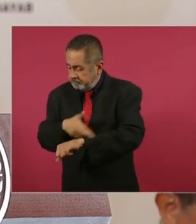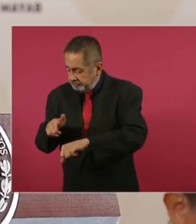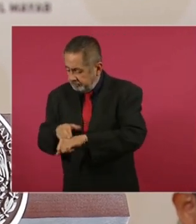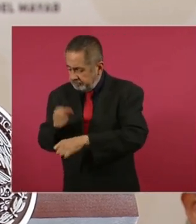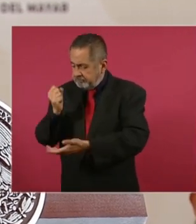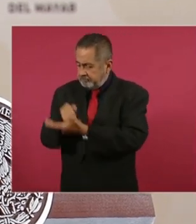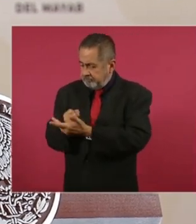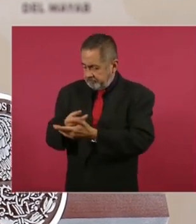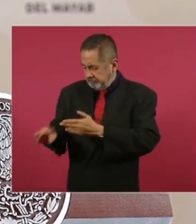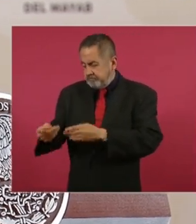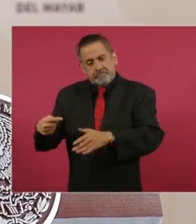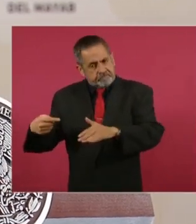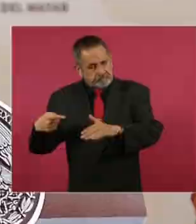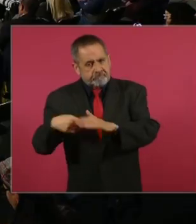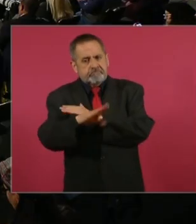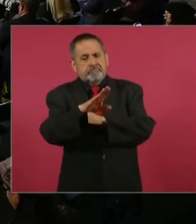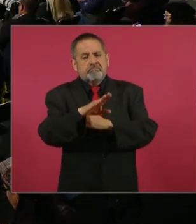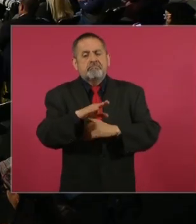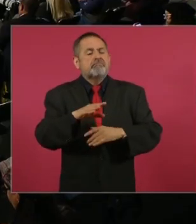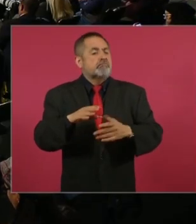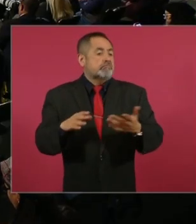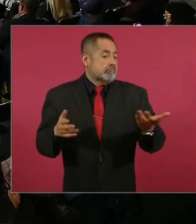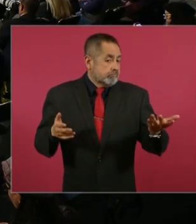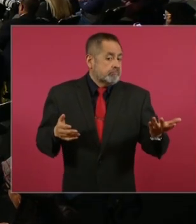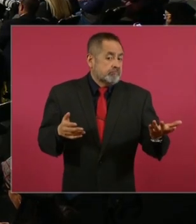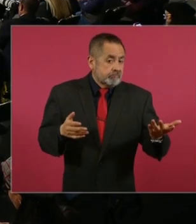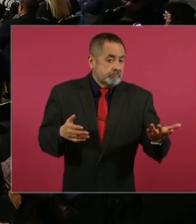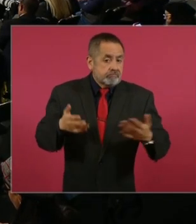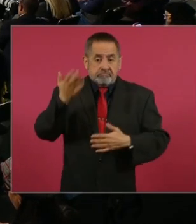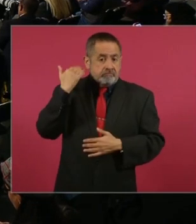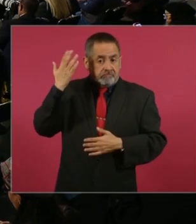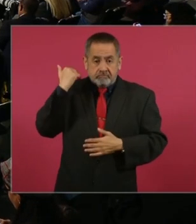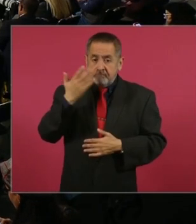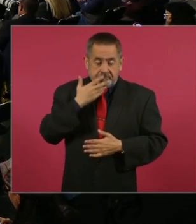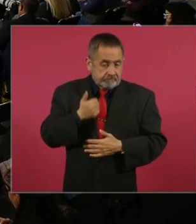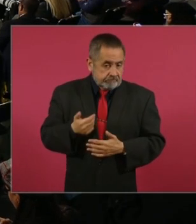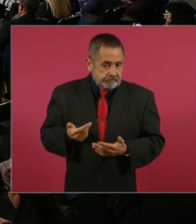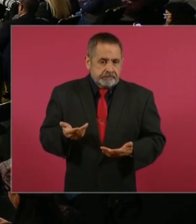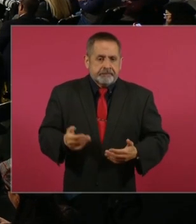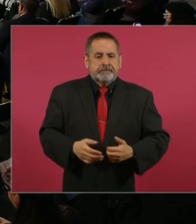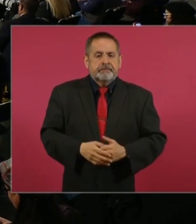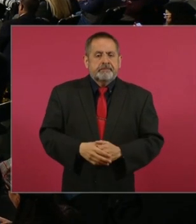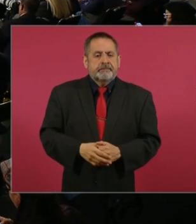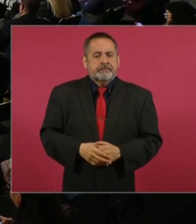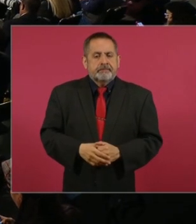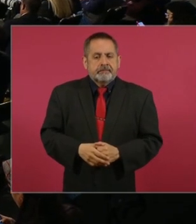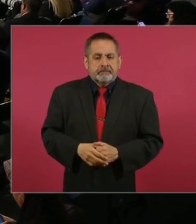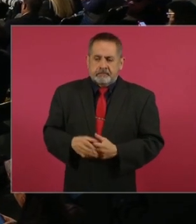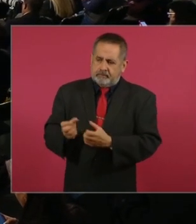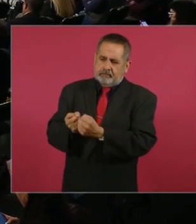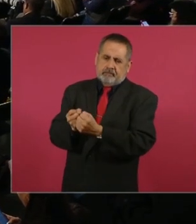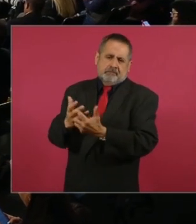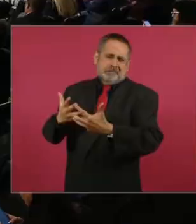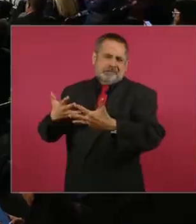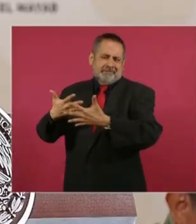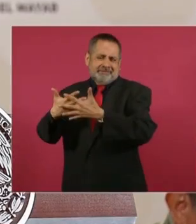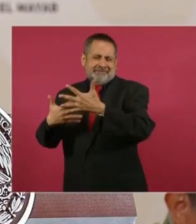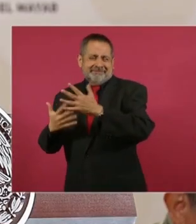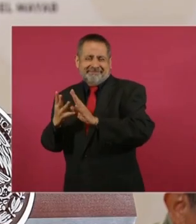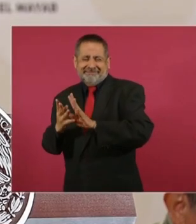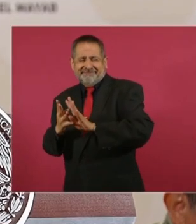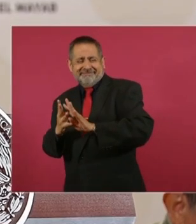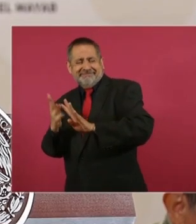muchas veces es rebasada la cantidad